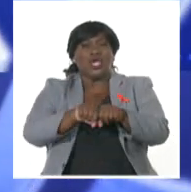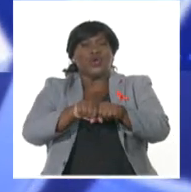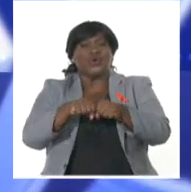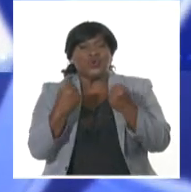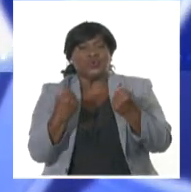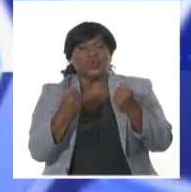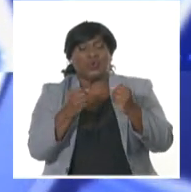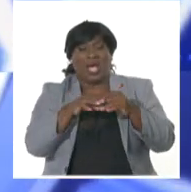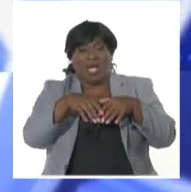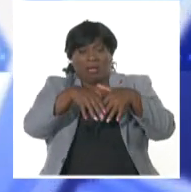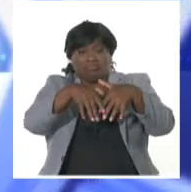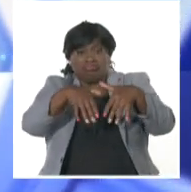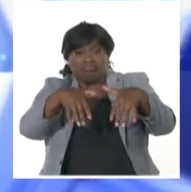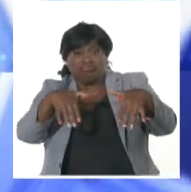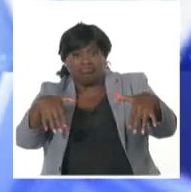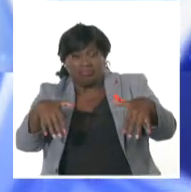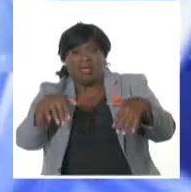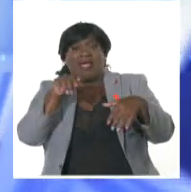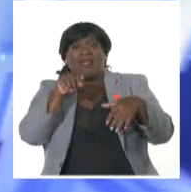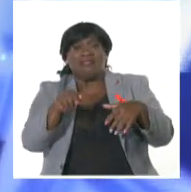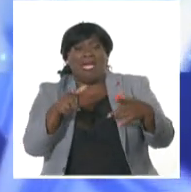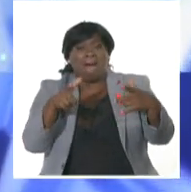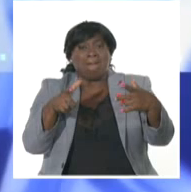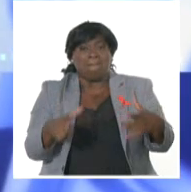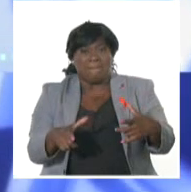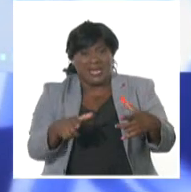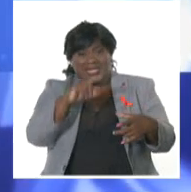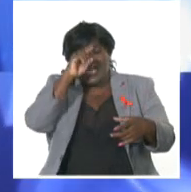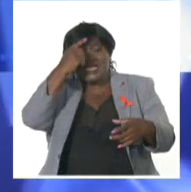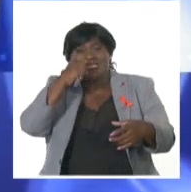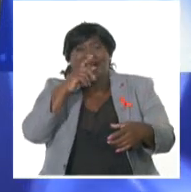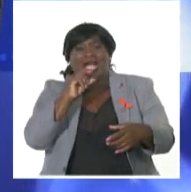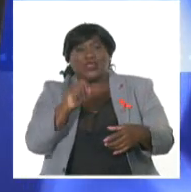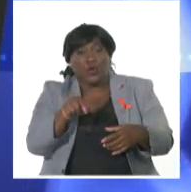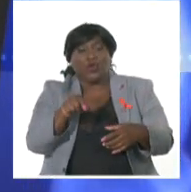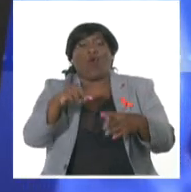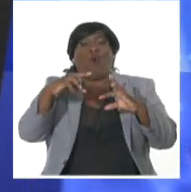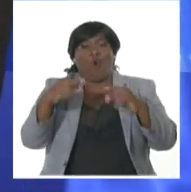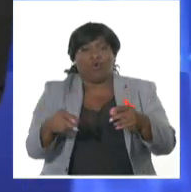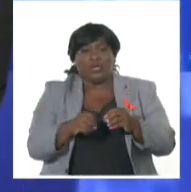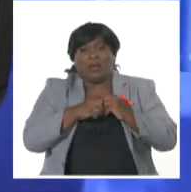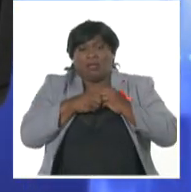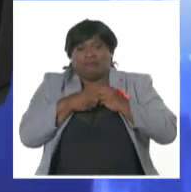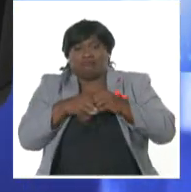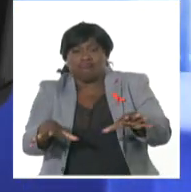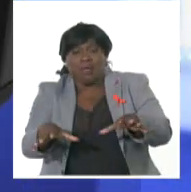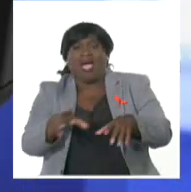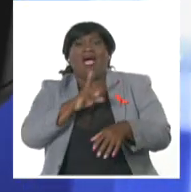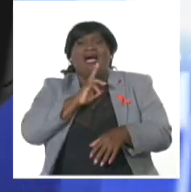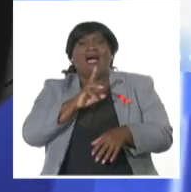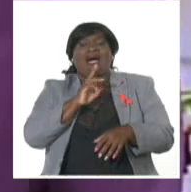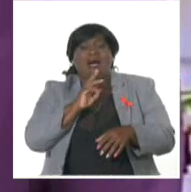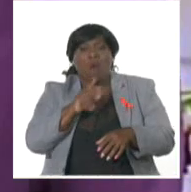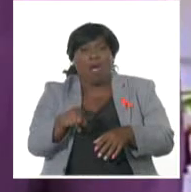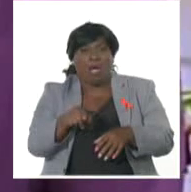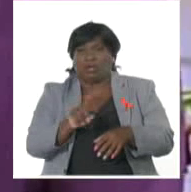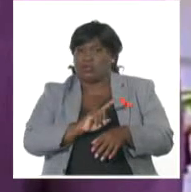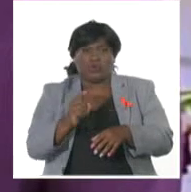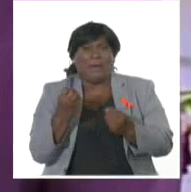cortina de la presa de San Antonio del Sur y una nueva inundación al municipio. Repetimos, es falso totalmente ese rumor.